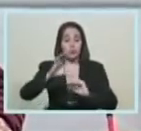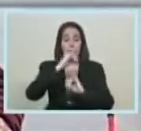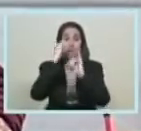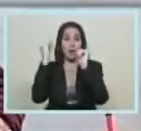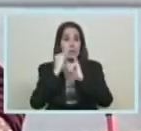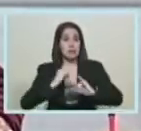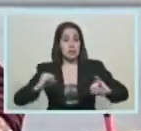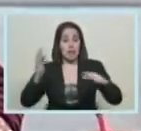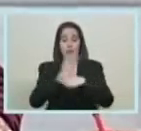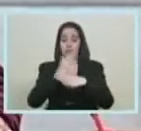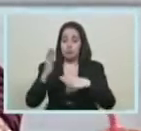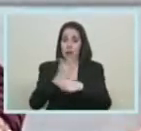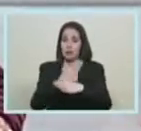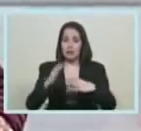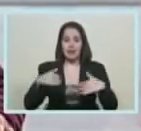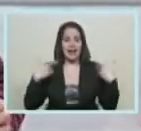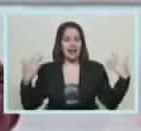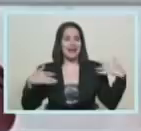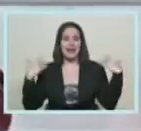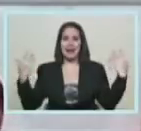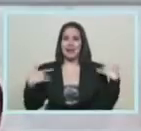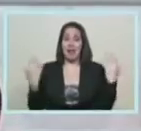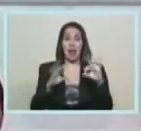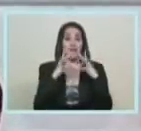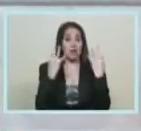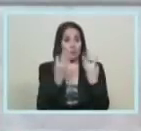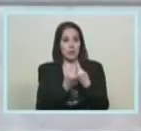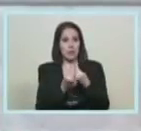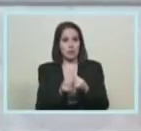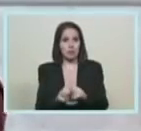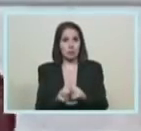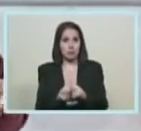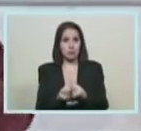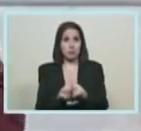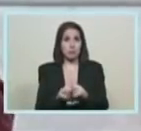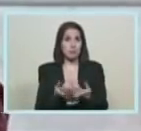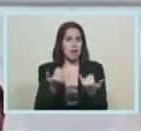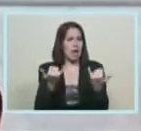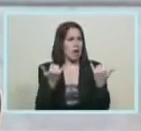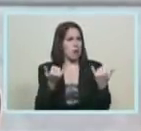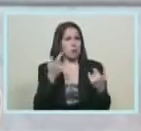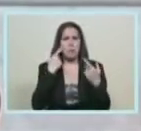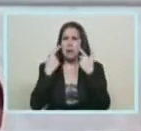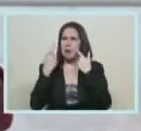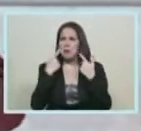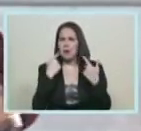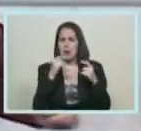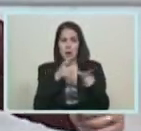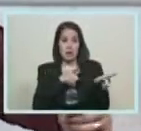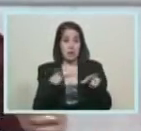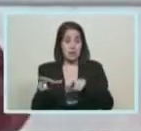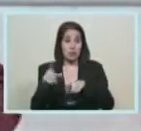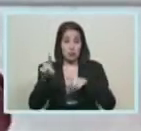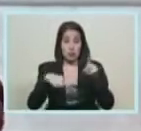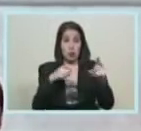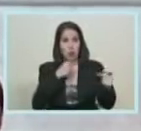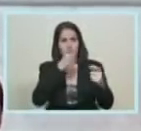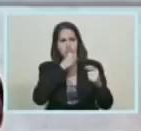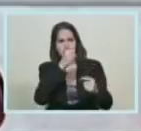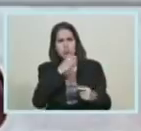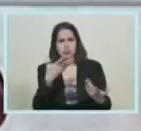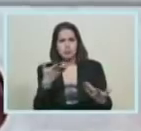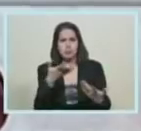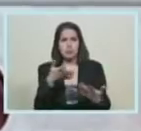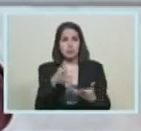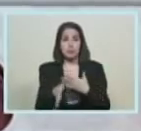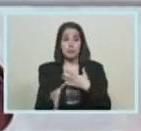la alegría, el compartir de la familia. Vamos a tener unos pases, no sé si ya están listos los pases, para el despliegue,